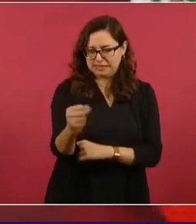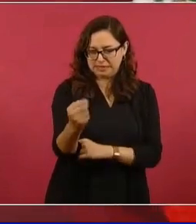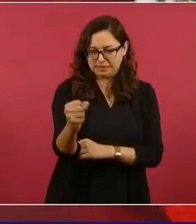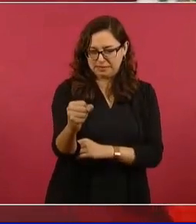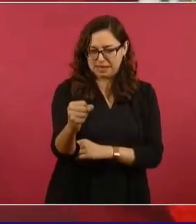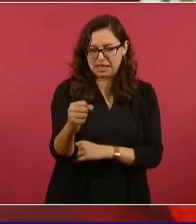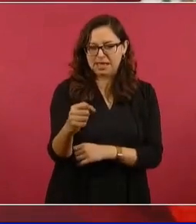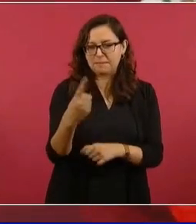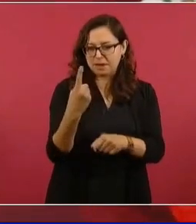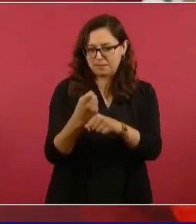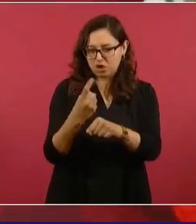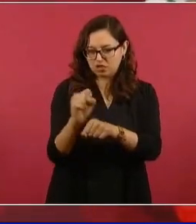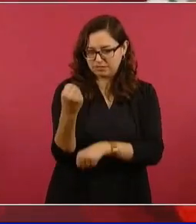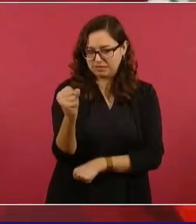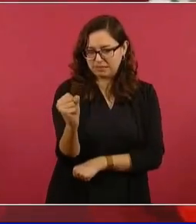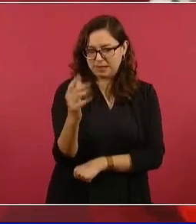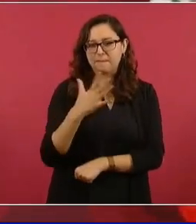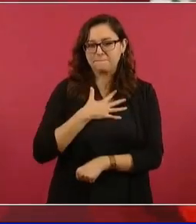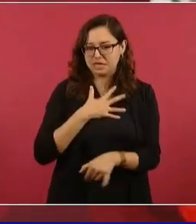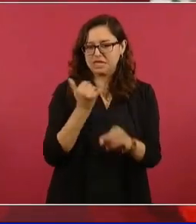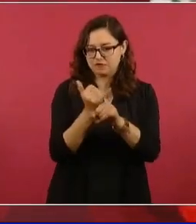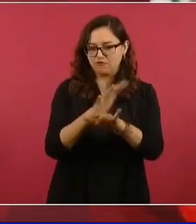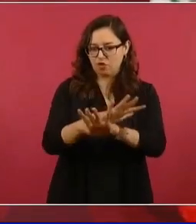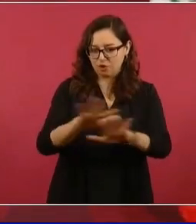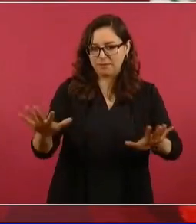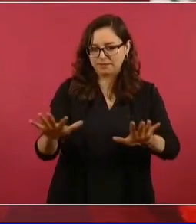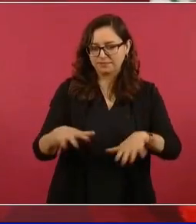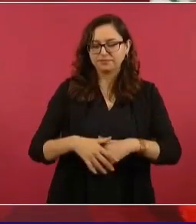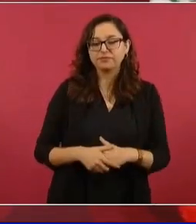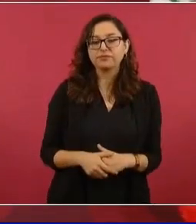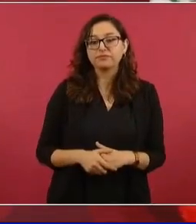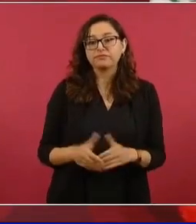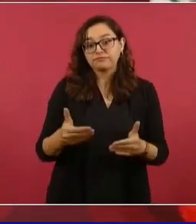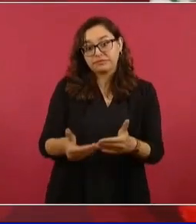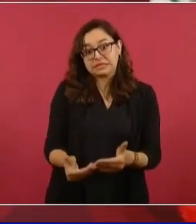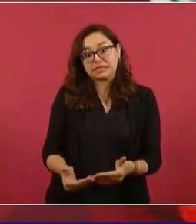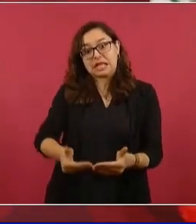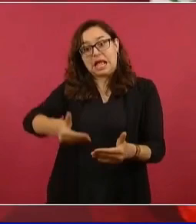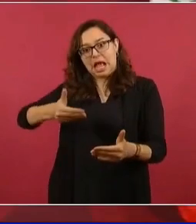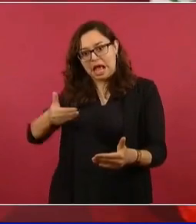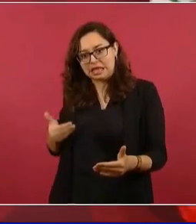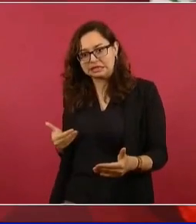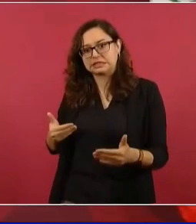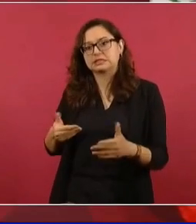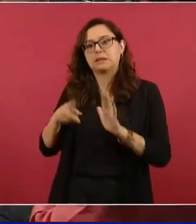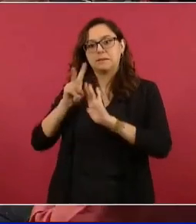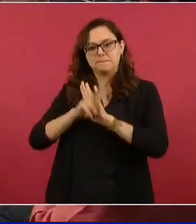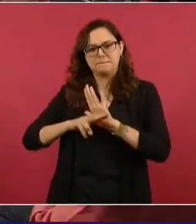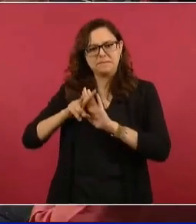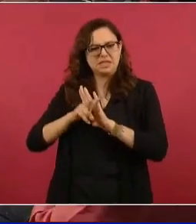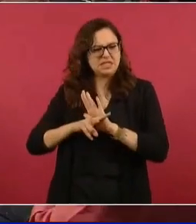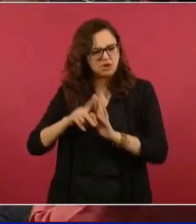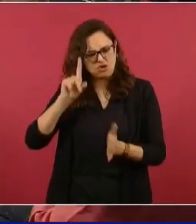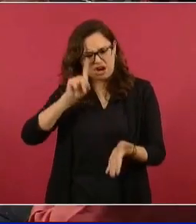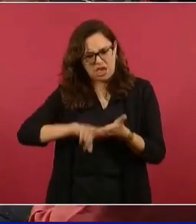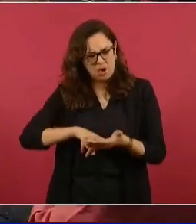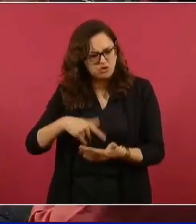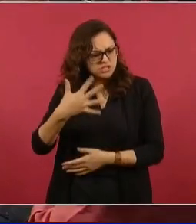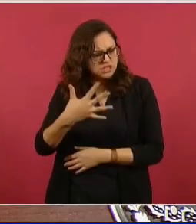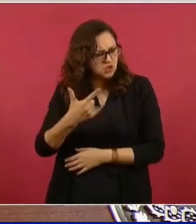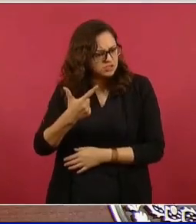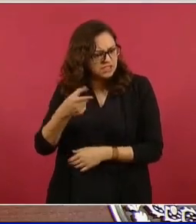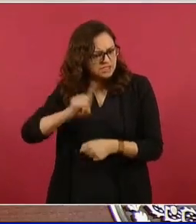haciendo en el gobierno unos días antes del informe, cinco o siete días antes